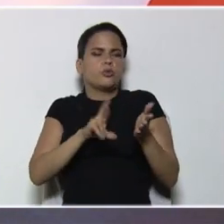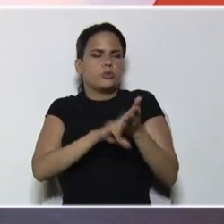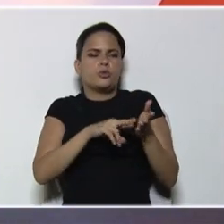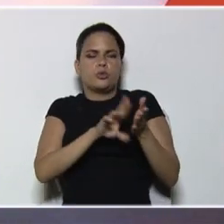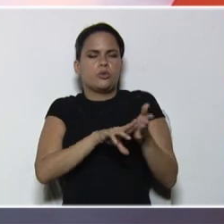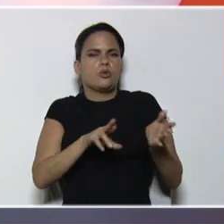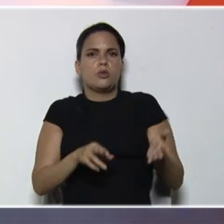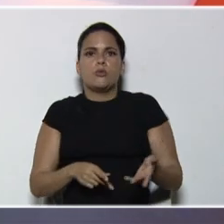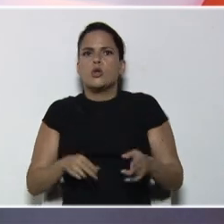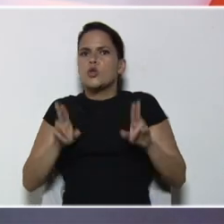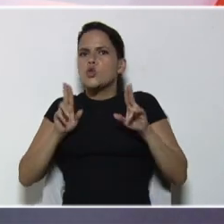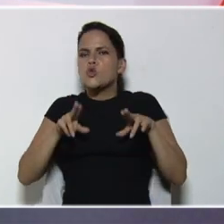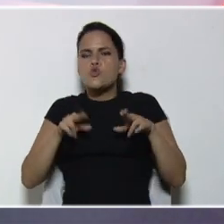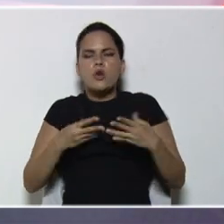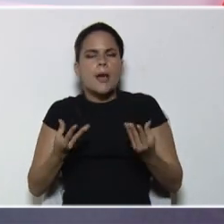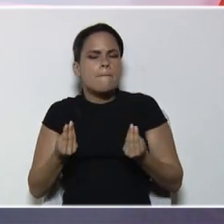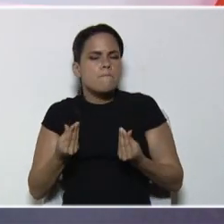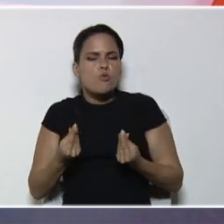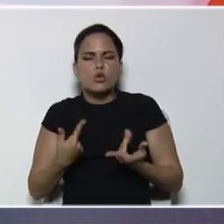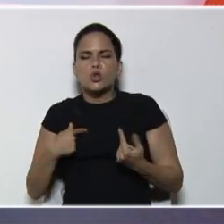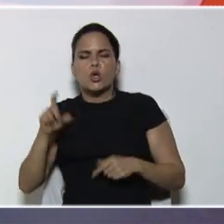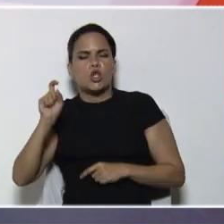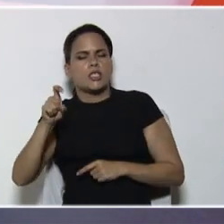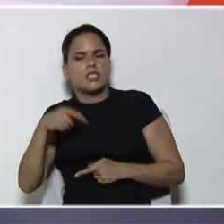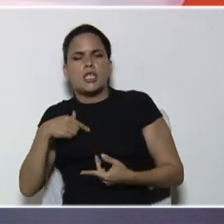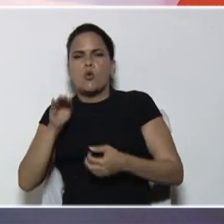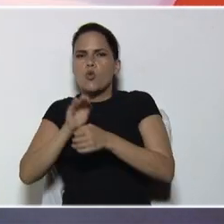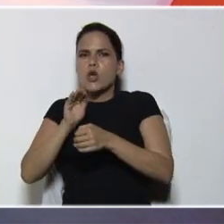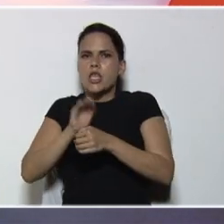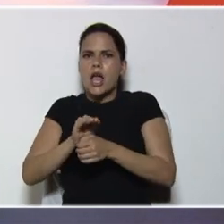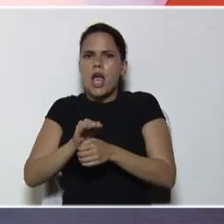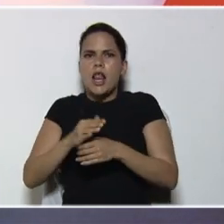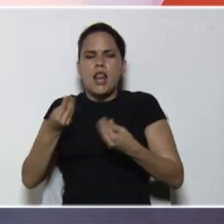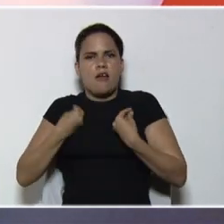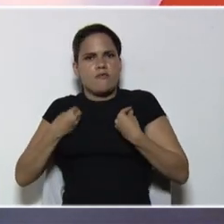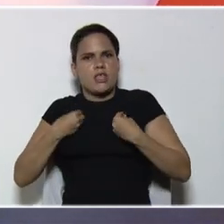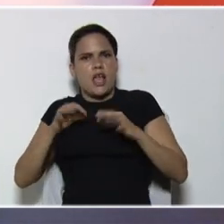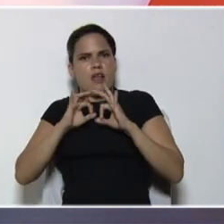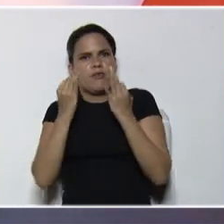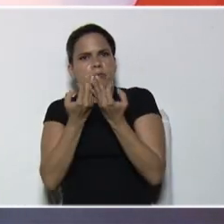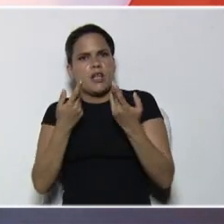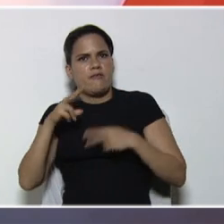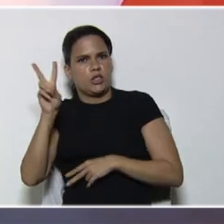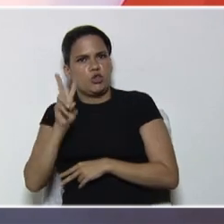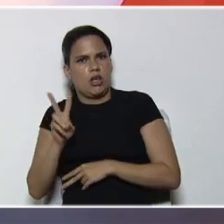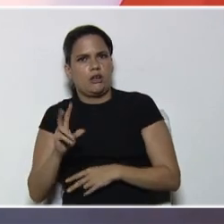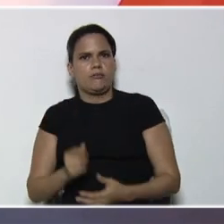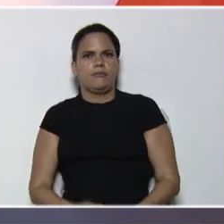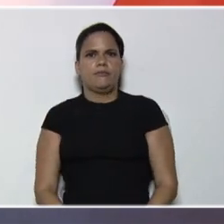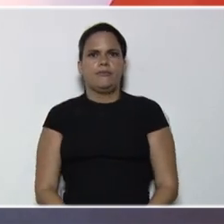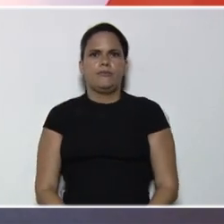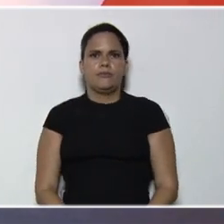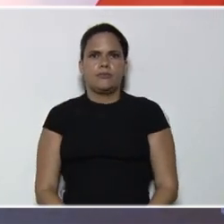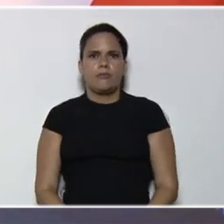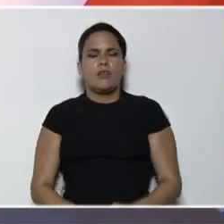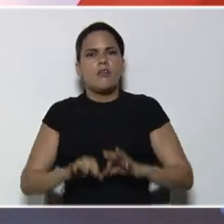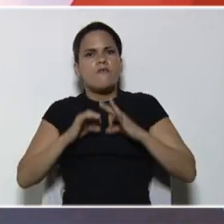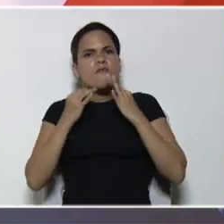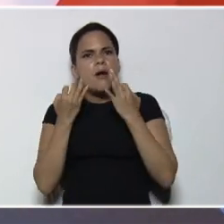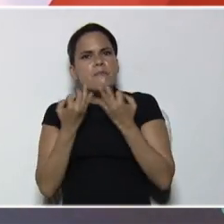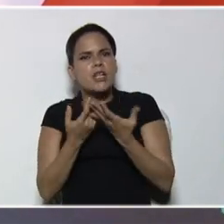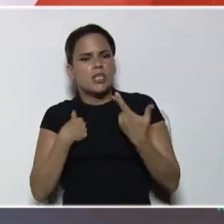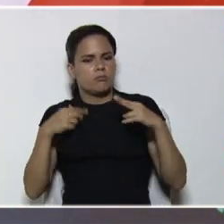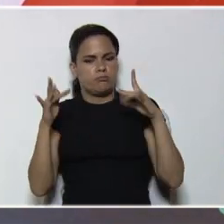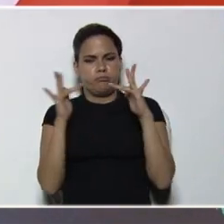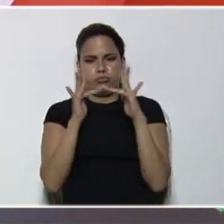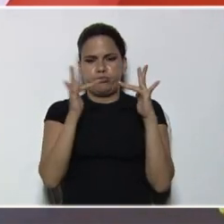otra vez, porque nunca será suficiente, cuando se trata, de proteger la vida, de la familia, venezolana, familia, además,